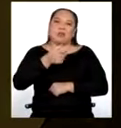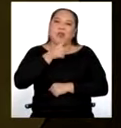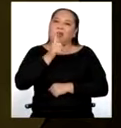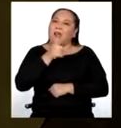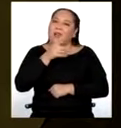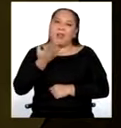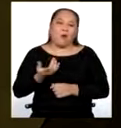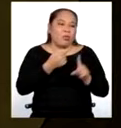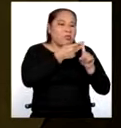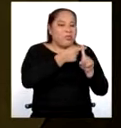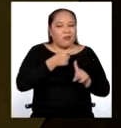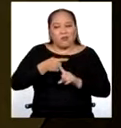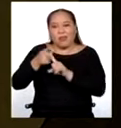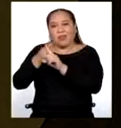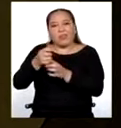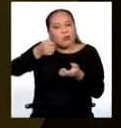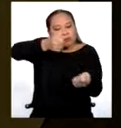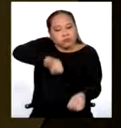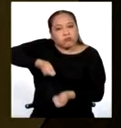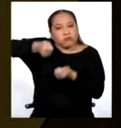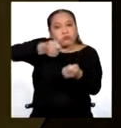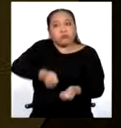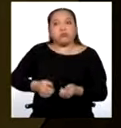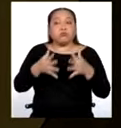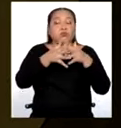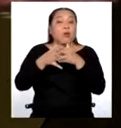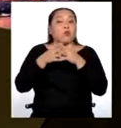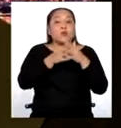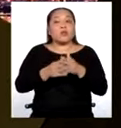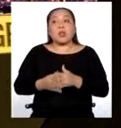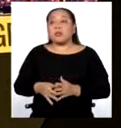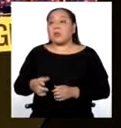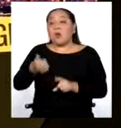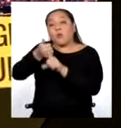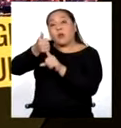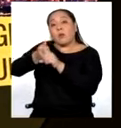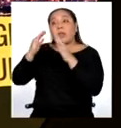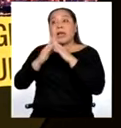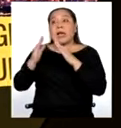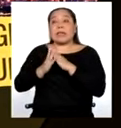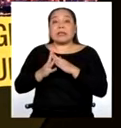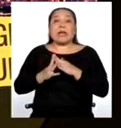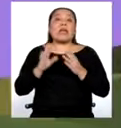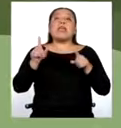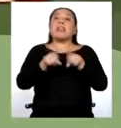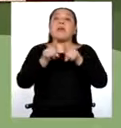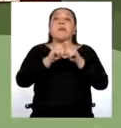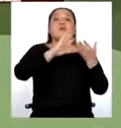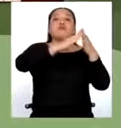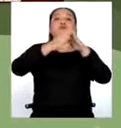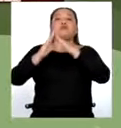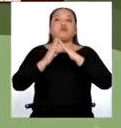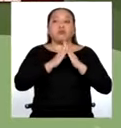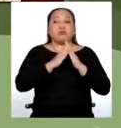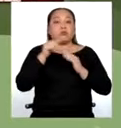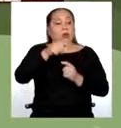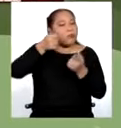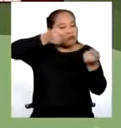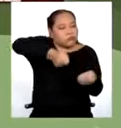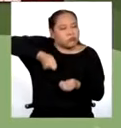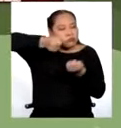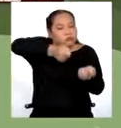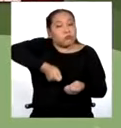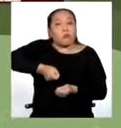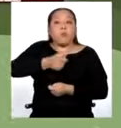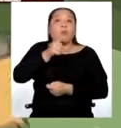del agua en las actividades agrícolas, industriales, domésticas y sobre todo en las grandes ciudades. Las actividades agrícolas.